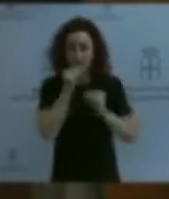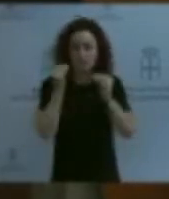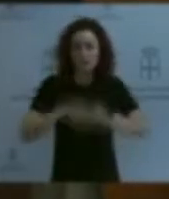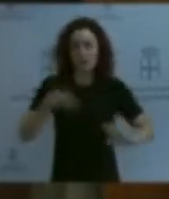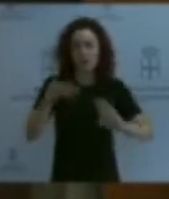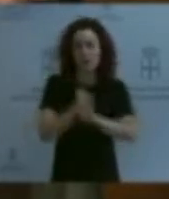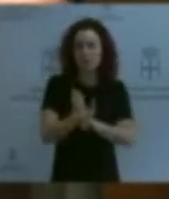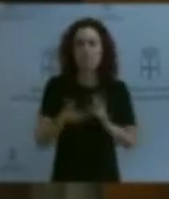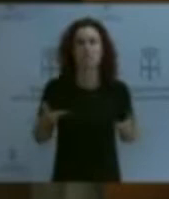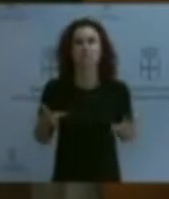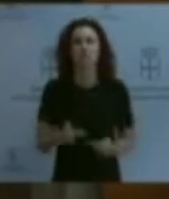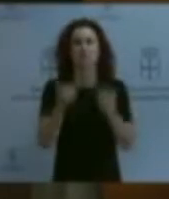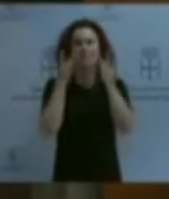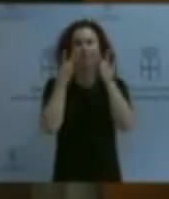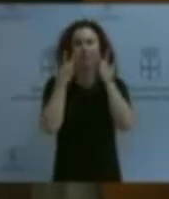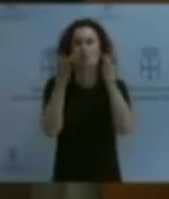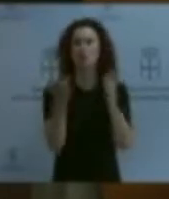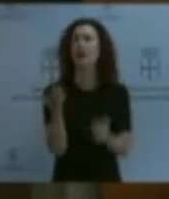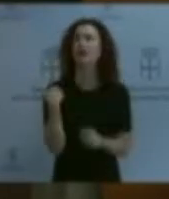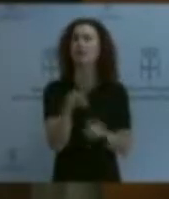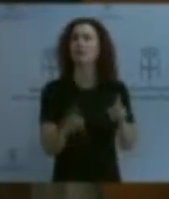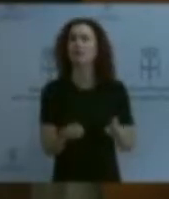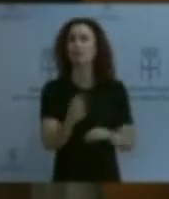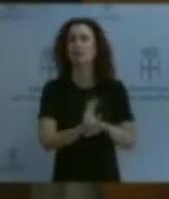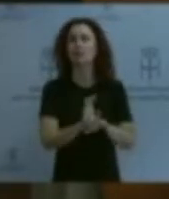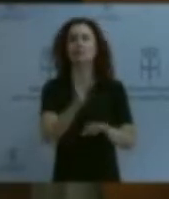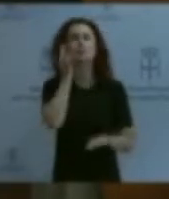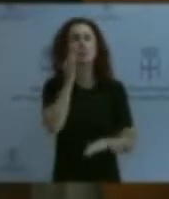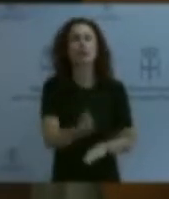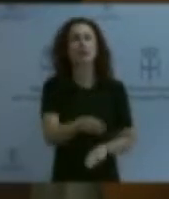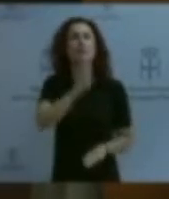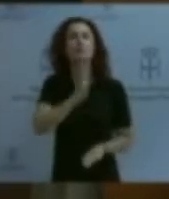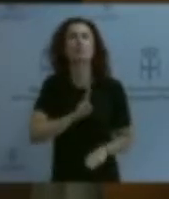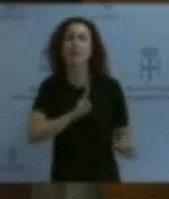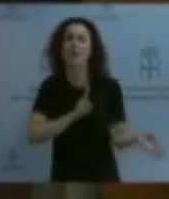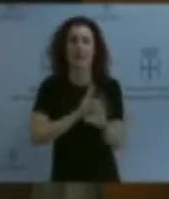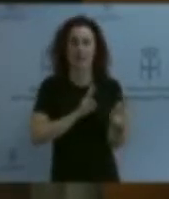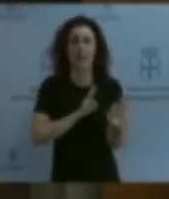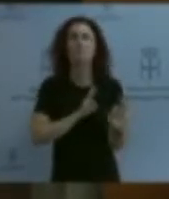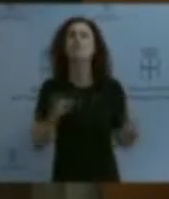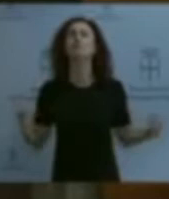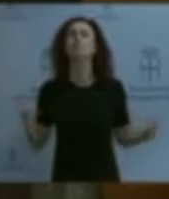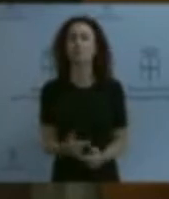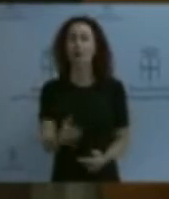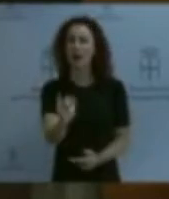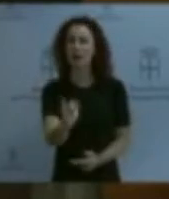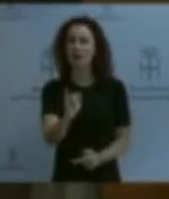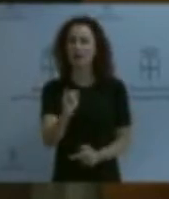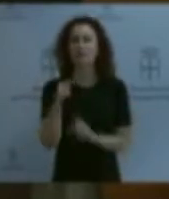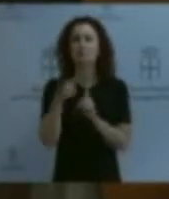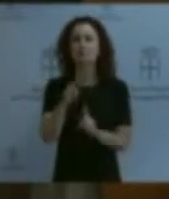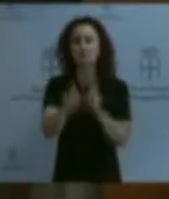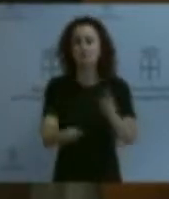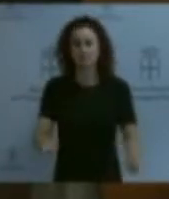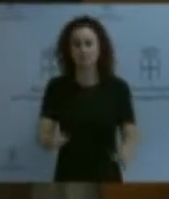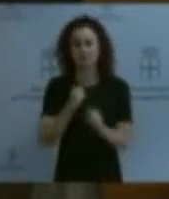ayer la pregunta y la consejera no me contestó en su turno de réplica. Hay un recorte para el personal que trabaja en atención a la diversidad. Hablamos